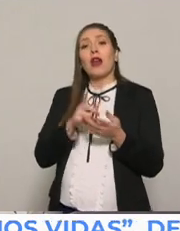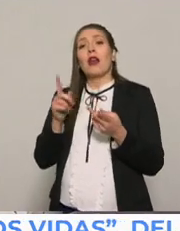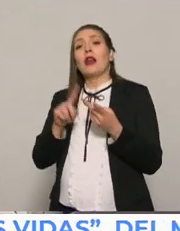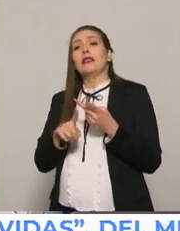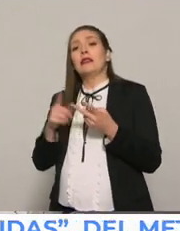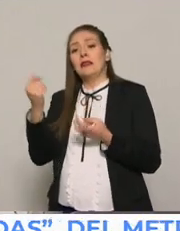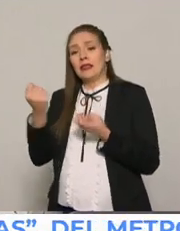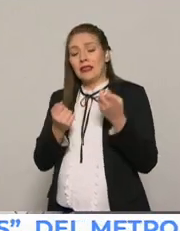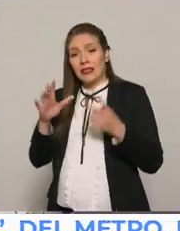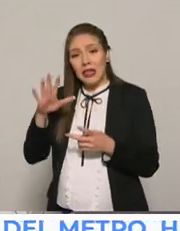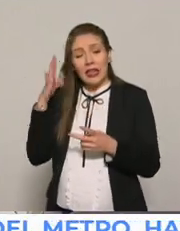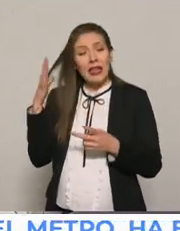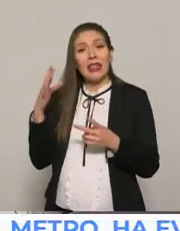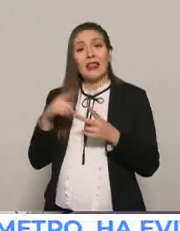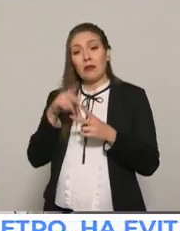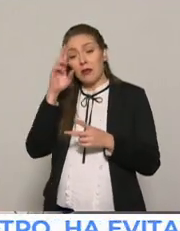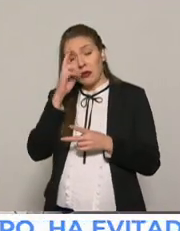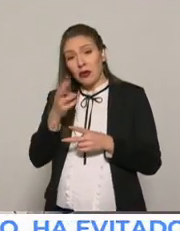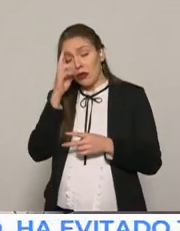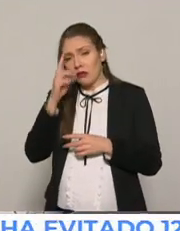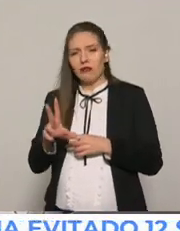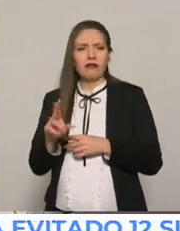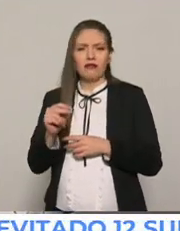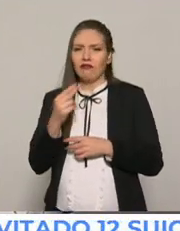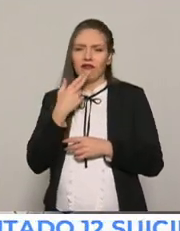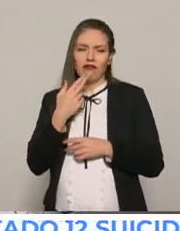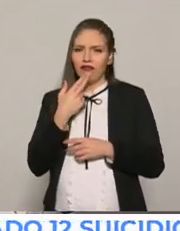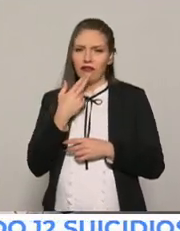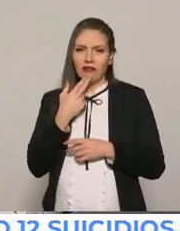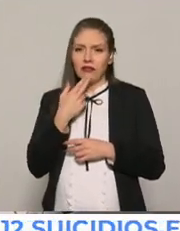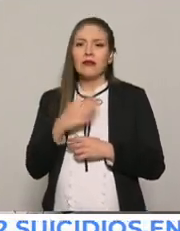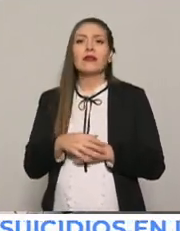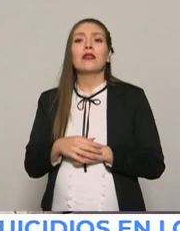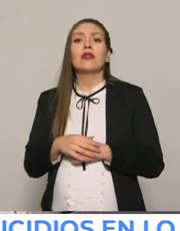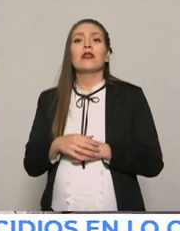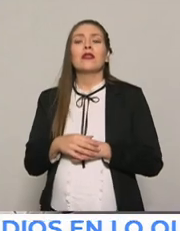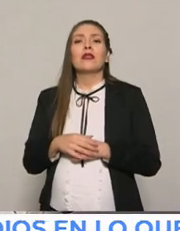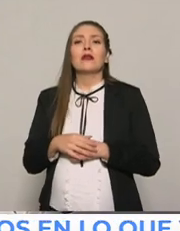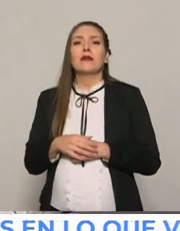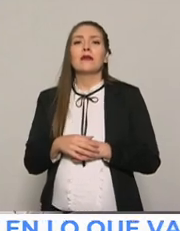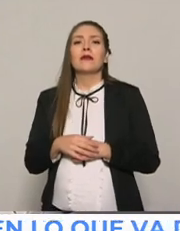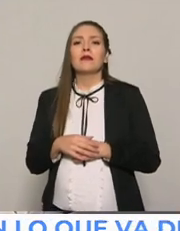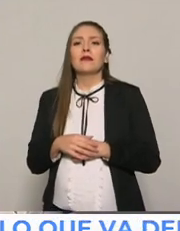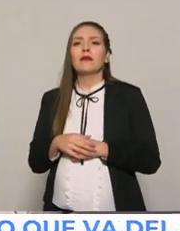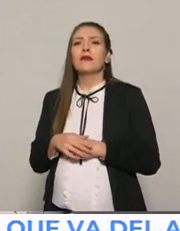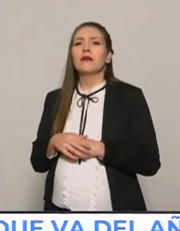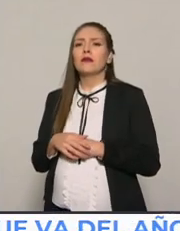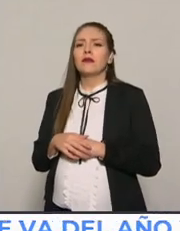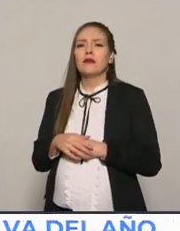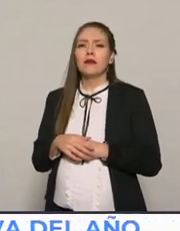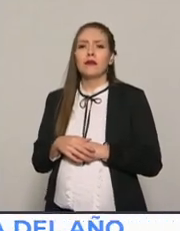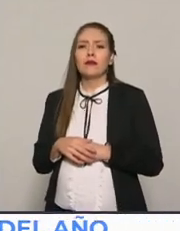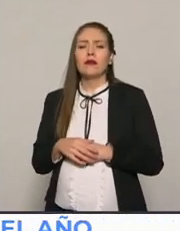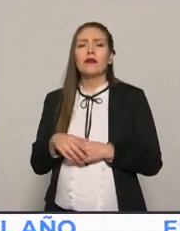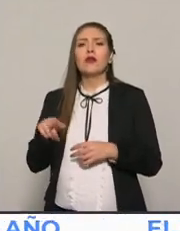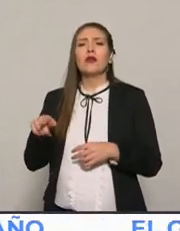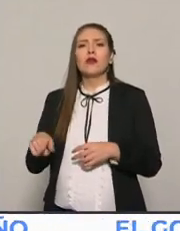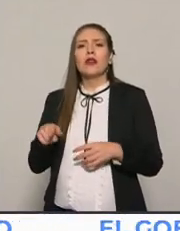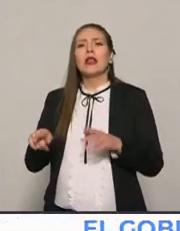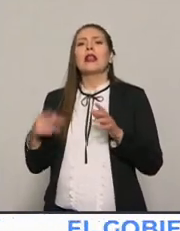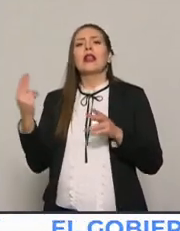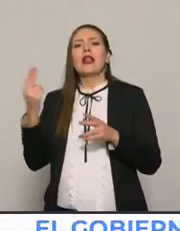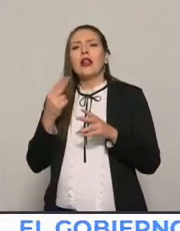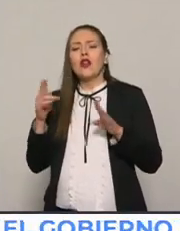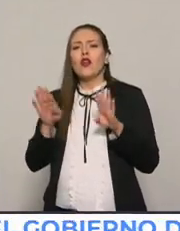prohibición. Esta capacidad crítica solamente se construye a partir de enseñar o dar las